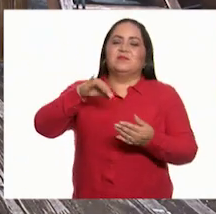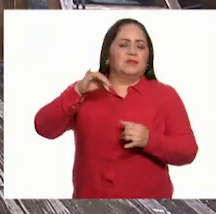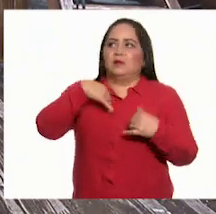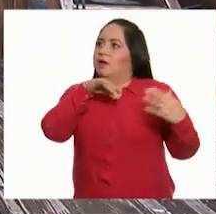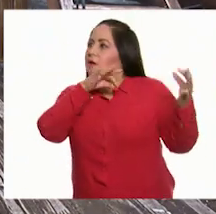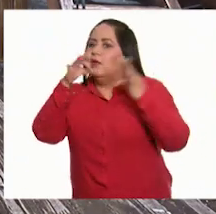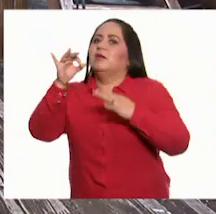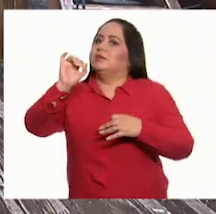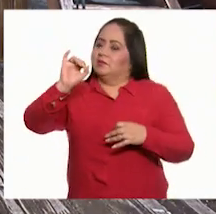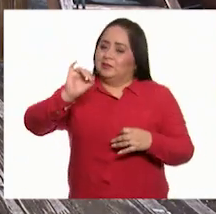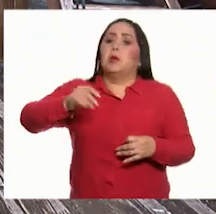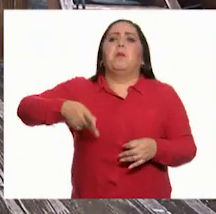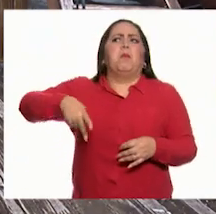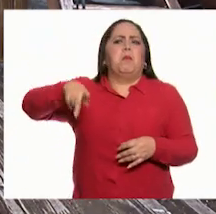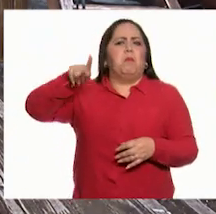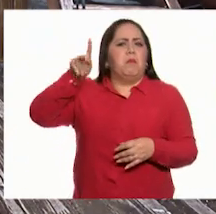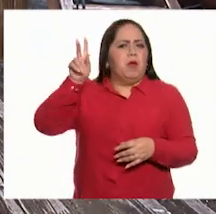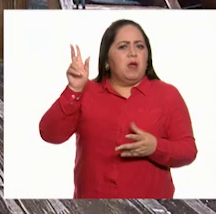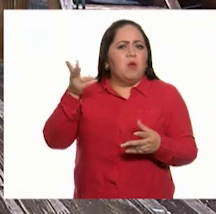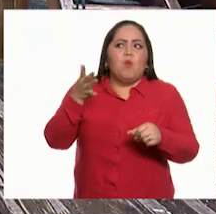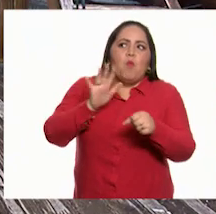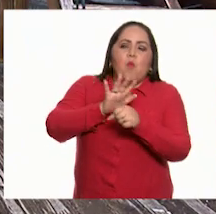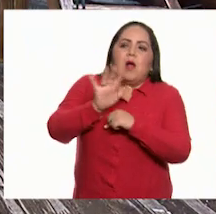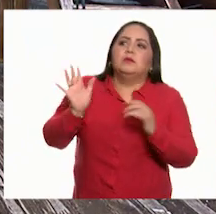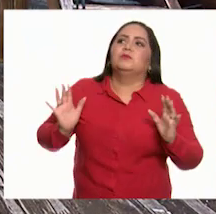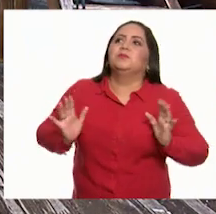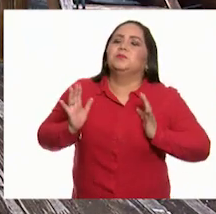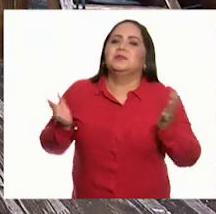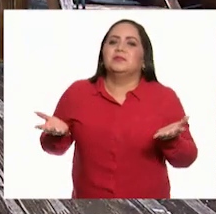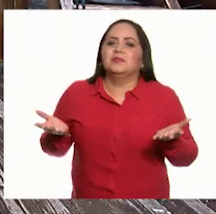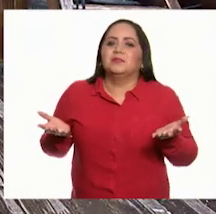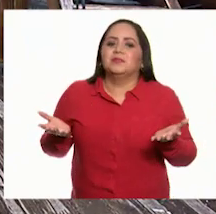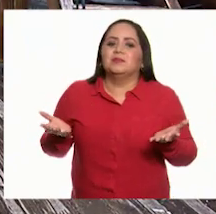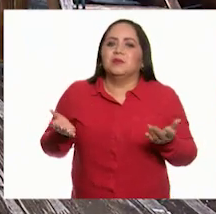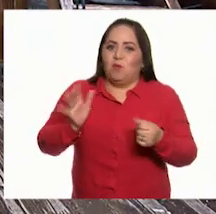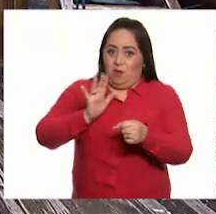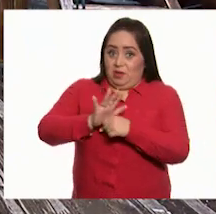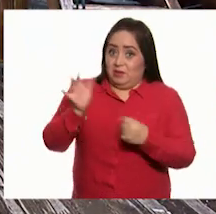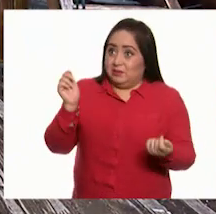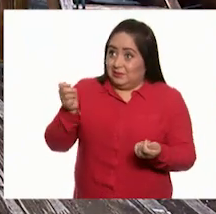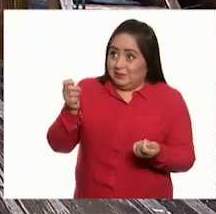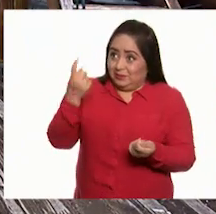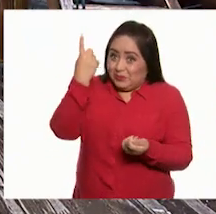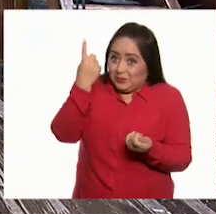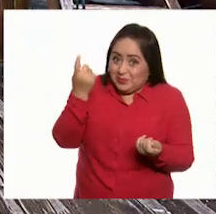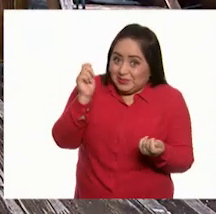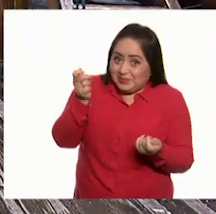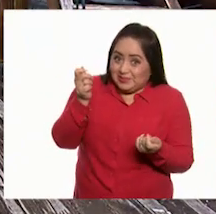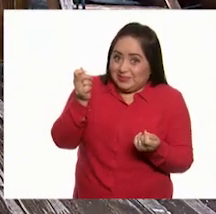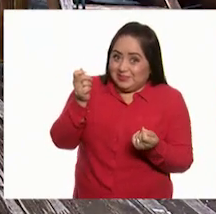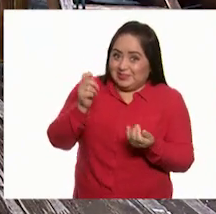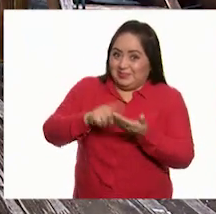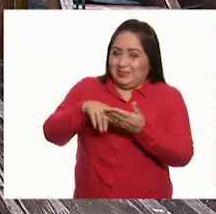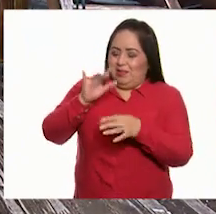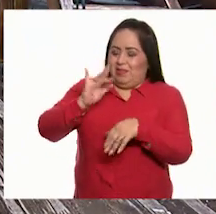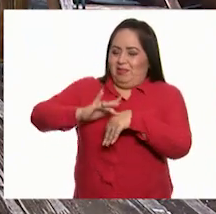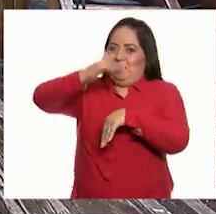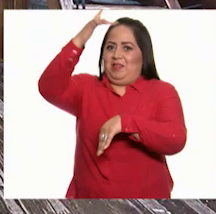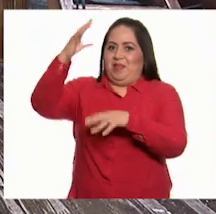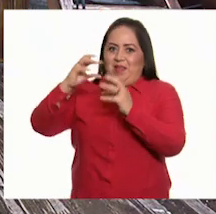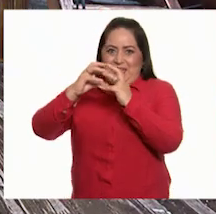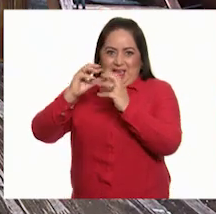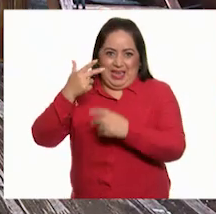atención. Pero, ¿cuál es la sorpresa? ¿Acaso es una gema del tesoro